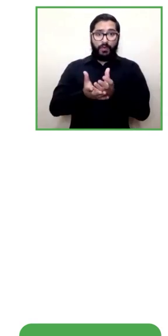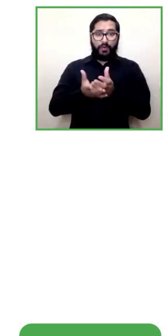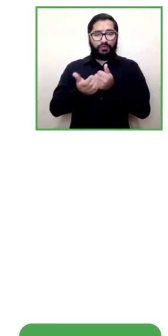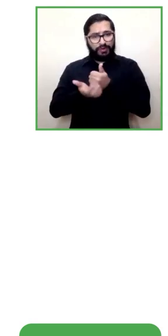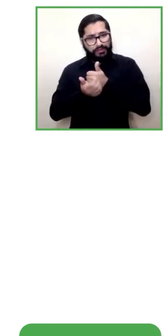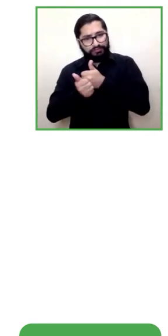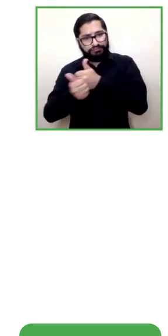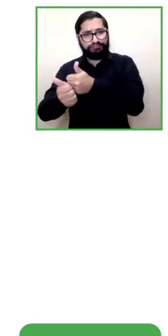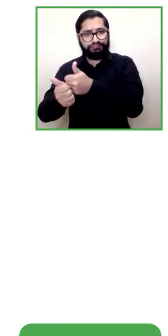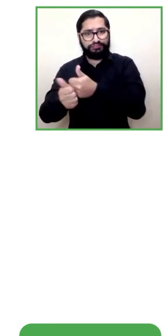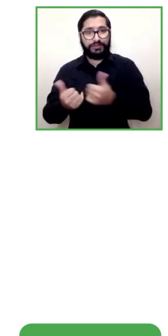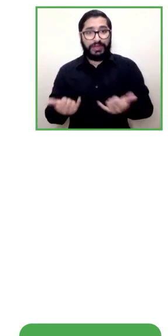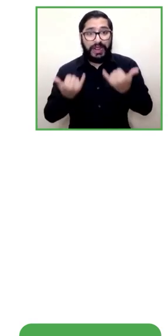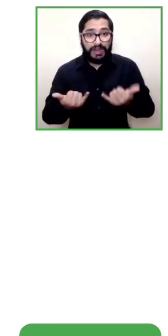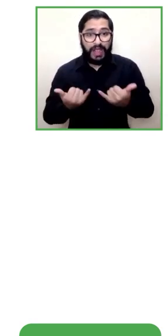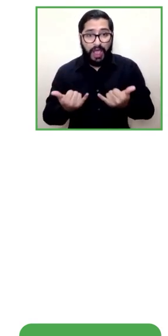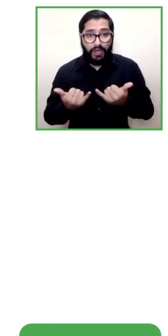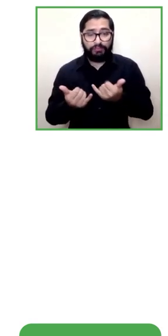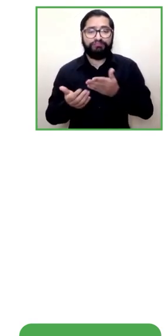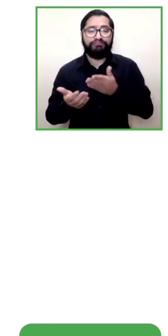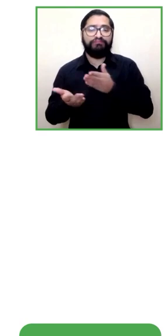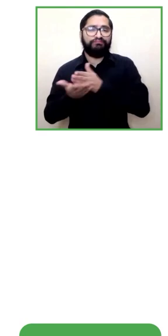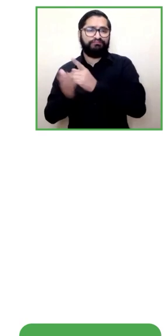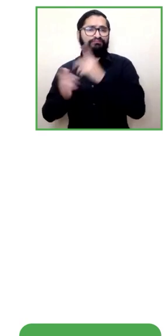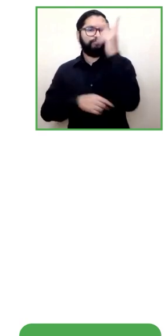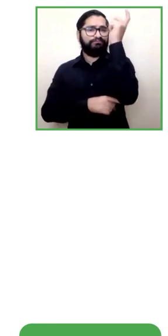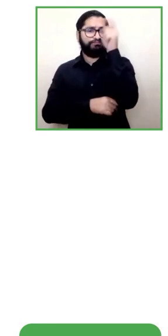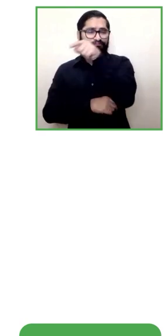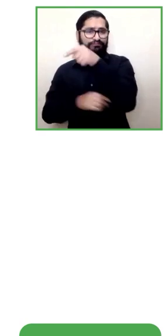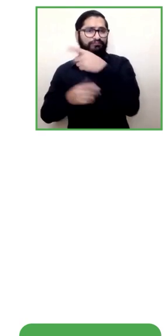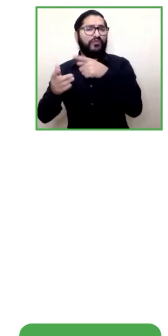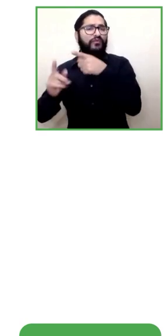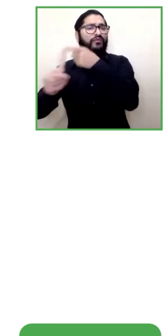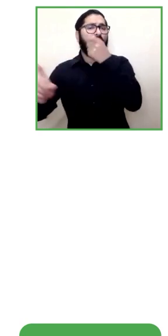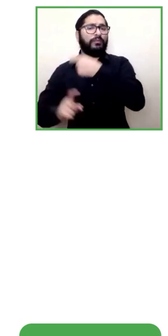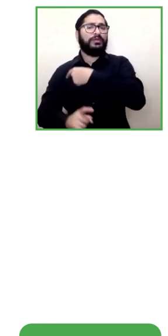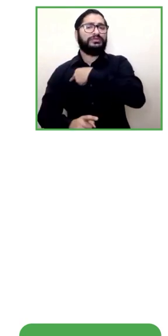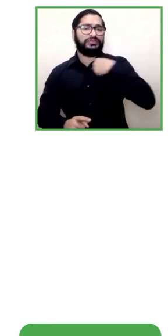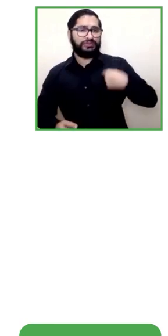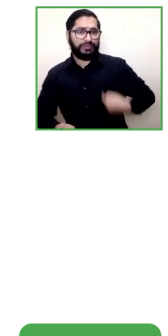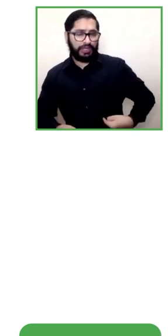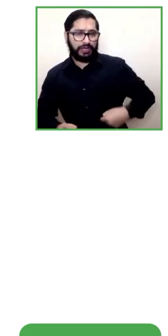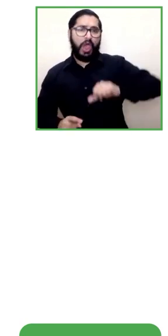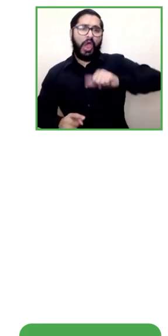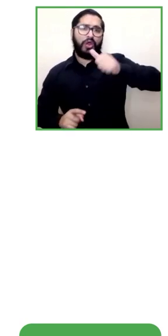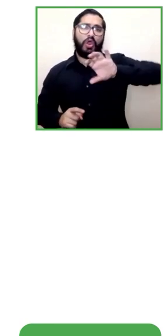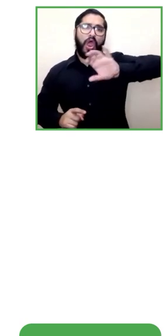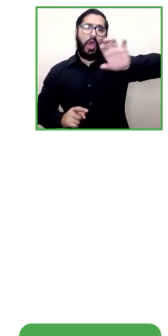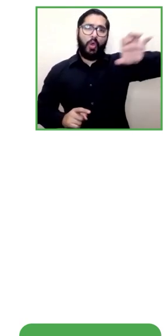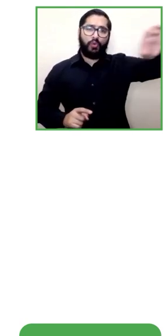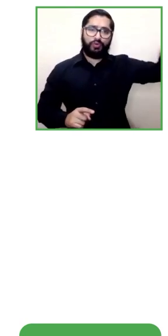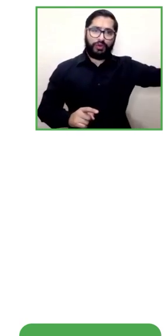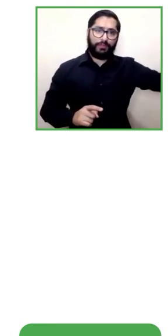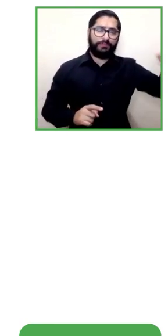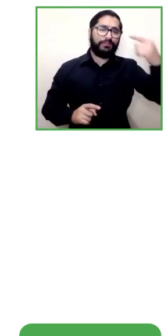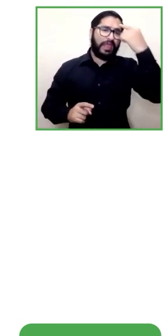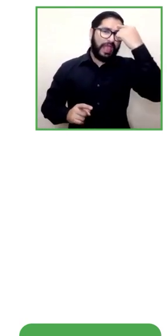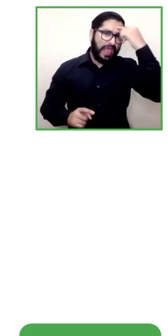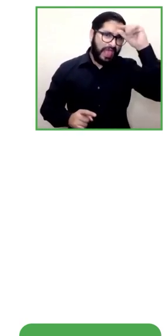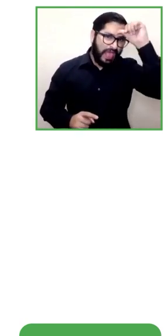de semanas y de ahí en adelante esperamos avanzar a Indonesia y como dije en la pregunta anterior también en Latinoamérica